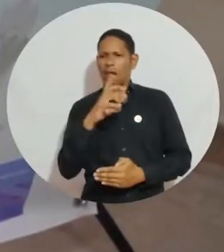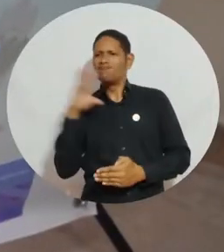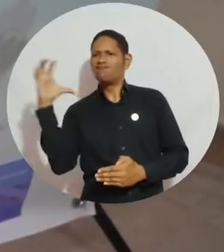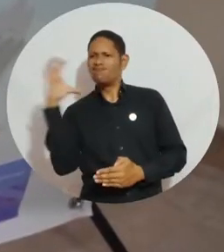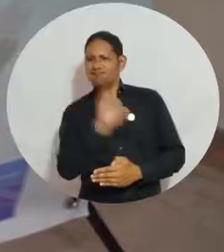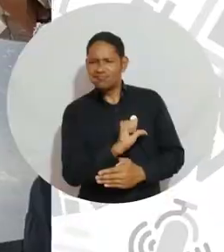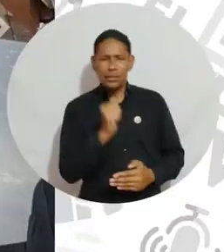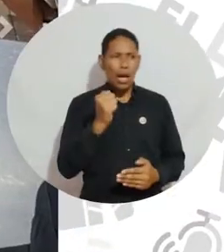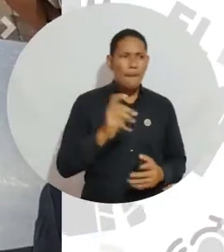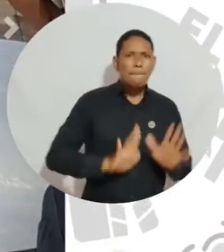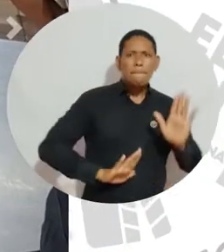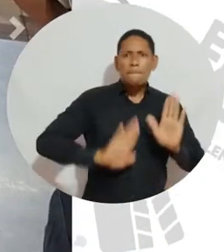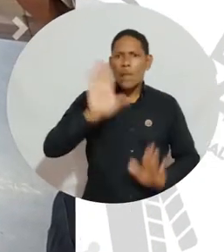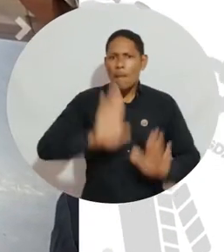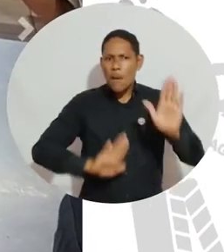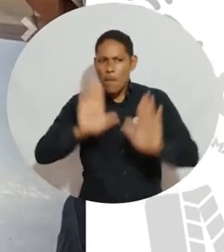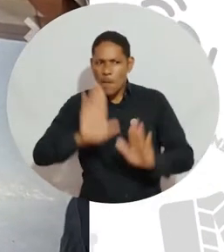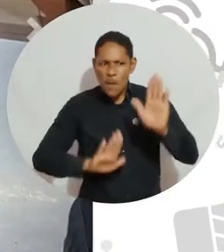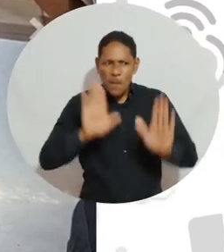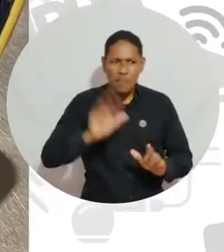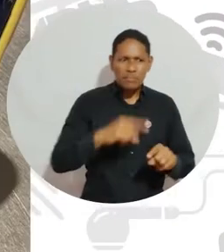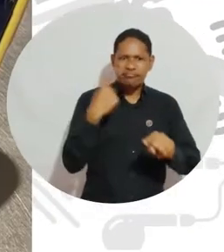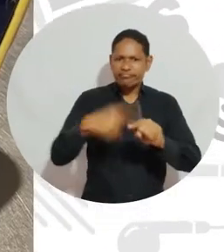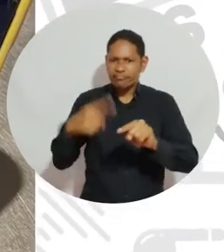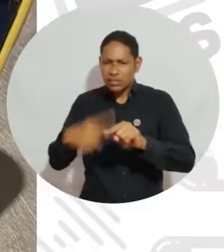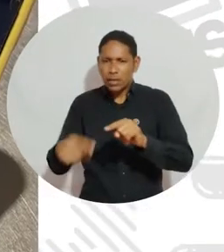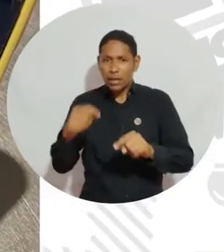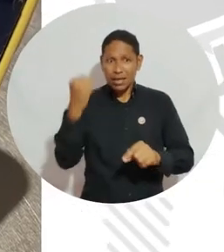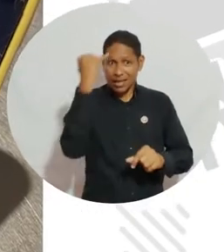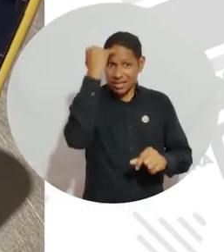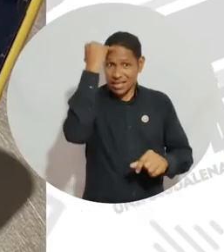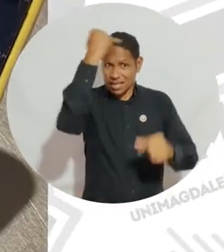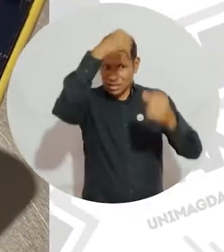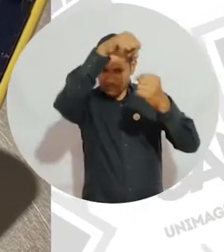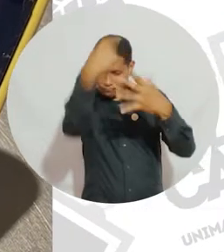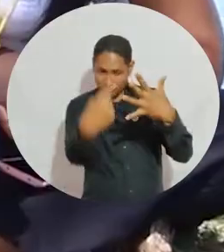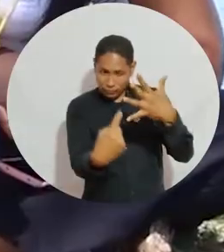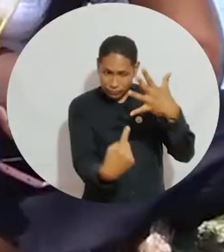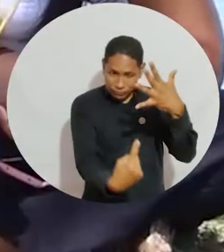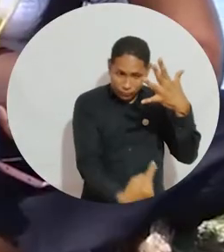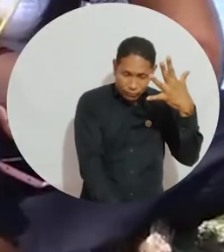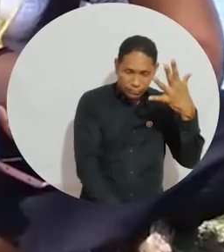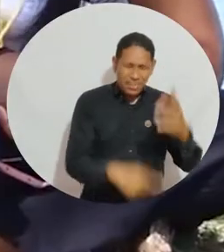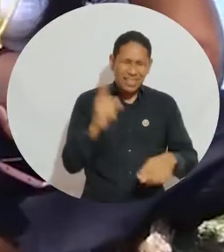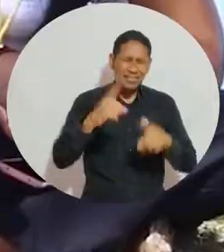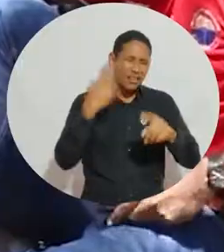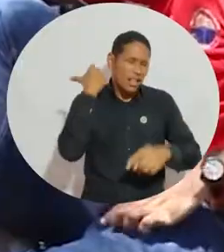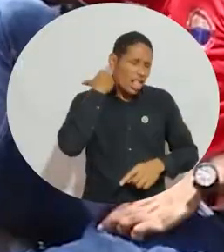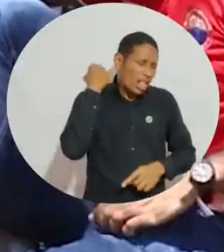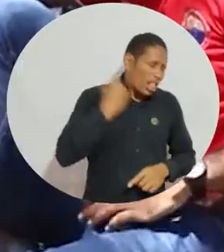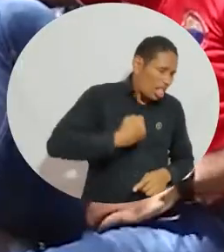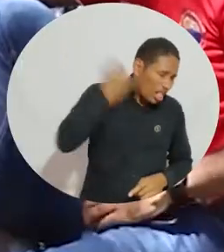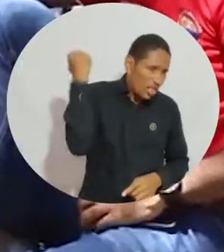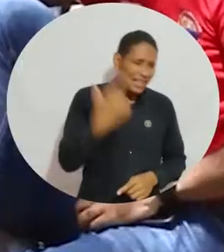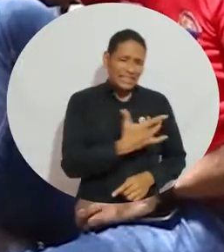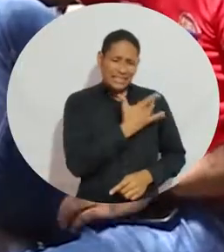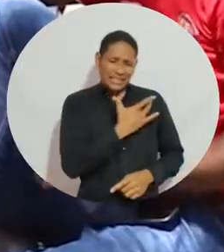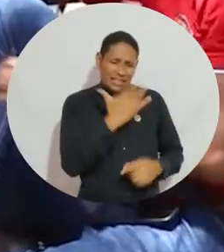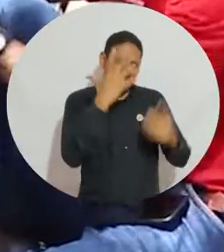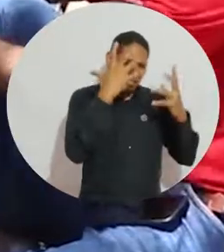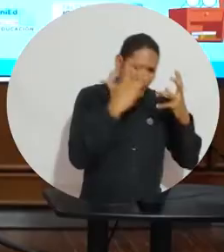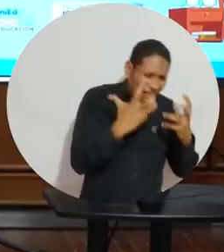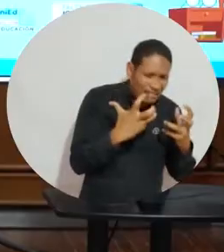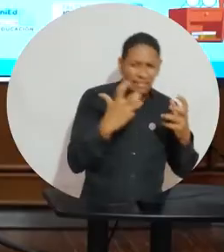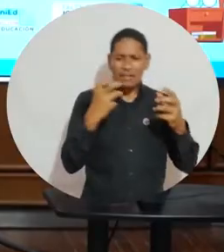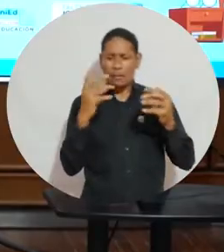identificación de la coparticipación del cronotipo, las inteligencias múltiples, la emoción, la ideación suicida, los síntomas